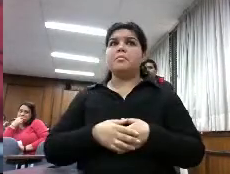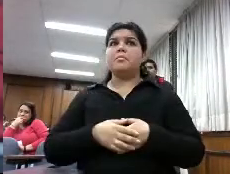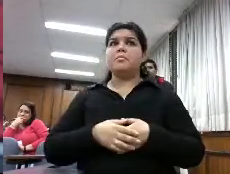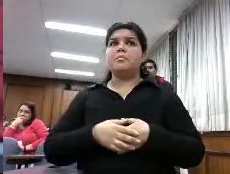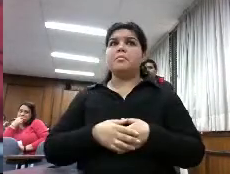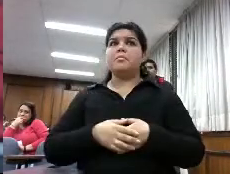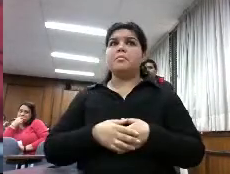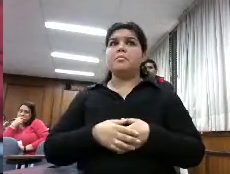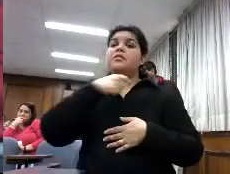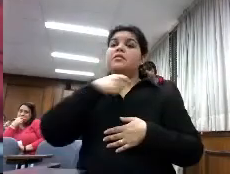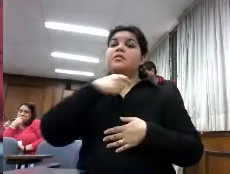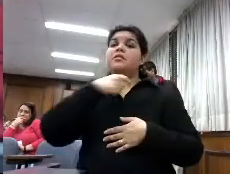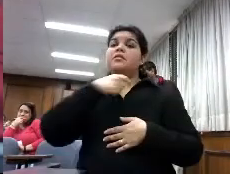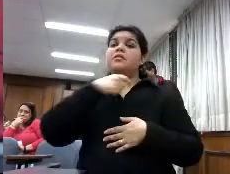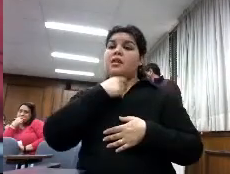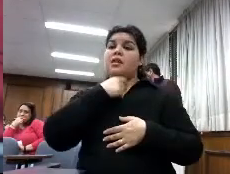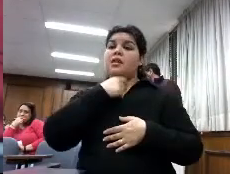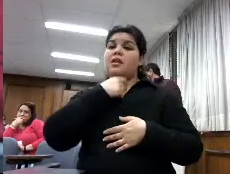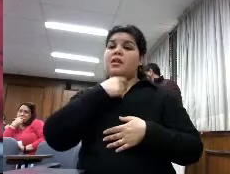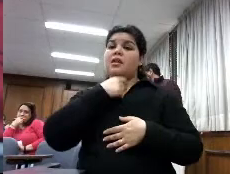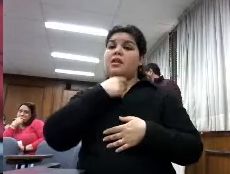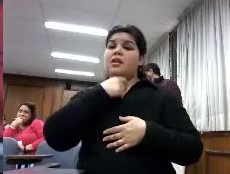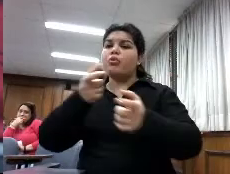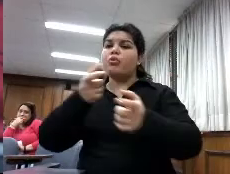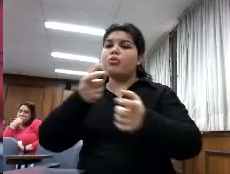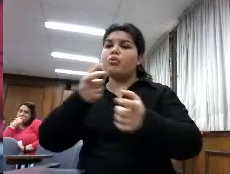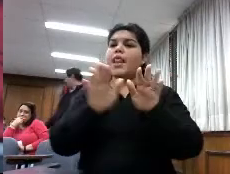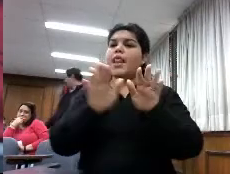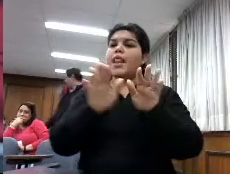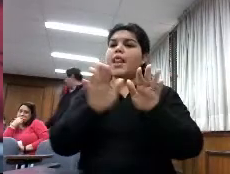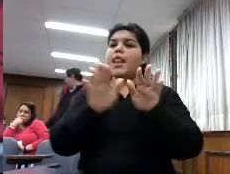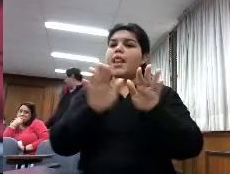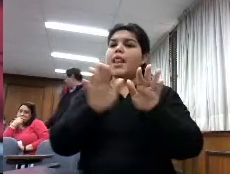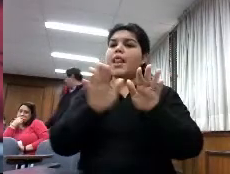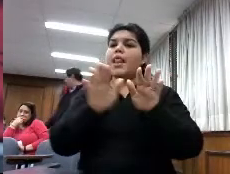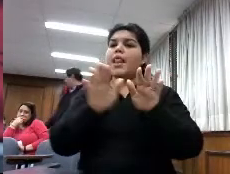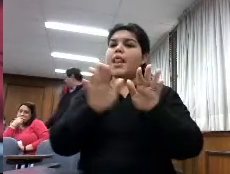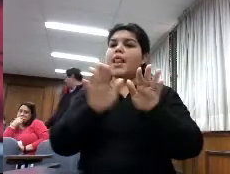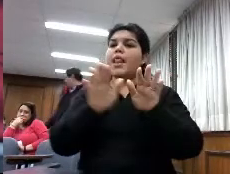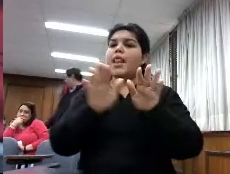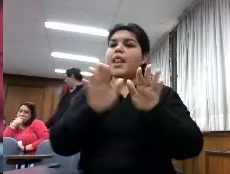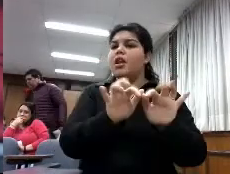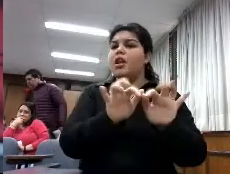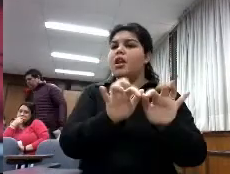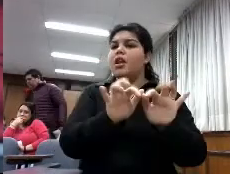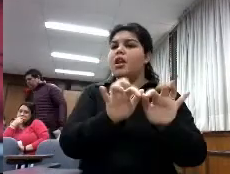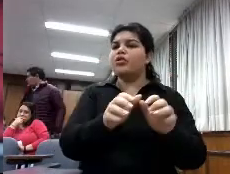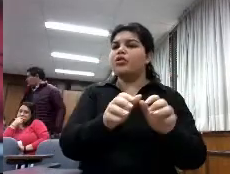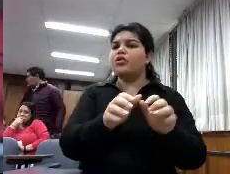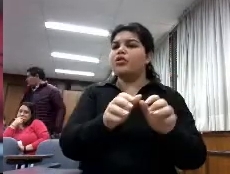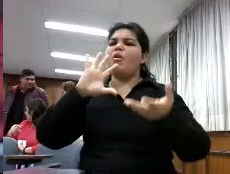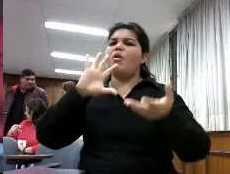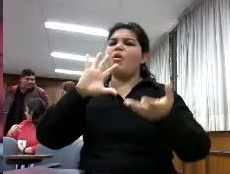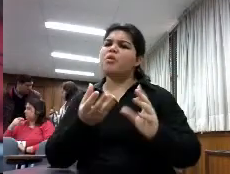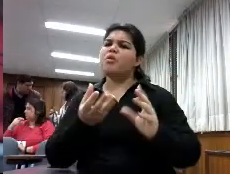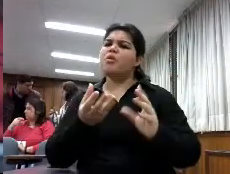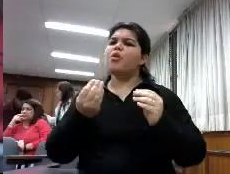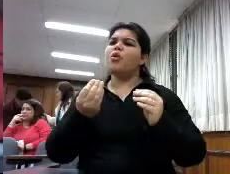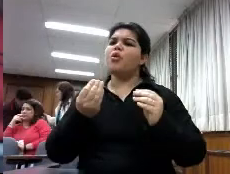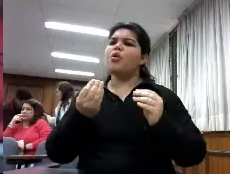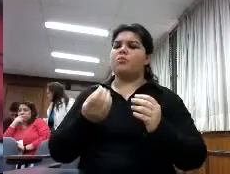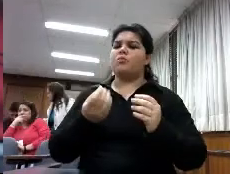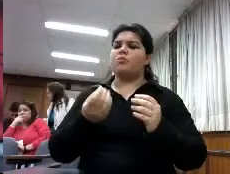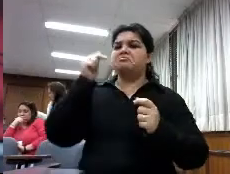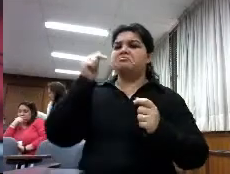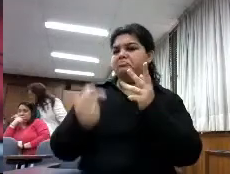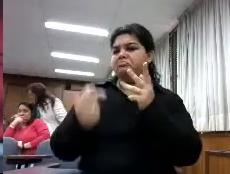electrónicos de cuáles son las perspectivas de los usuarios de cuáles son sus hábitos y conductas y en base a